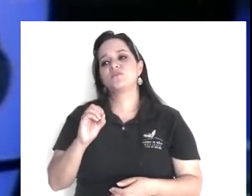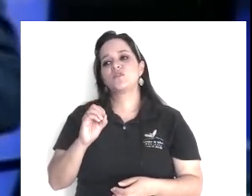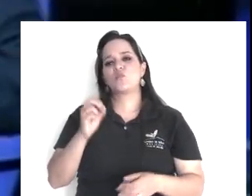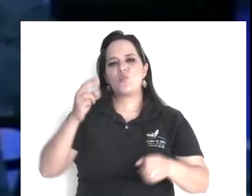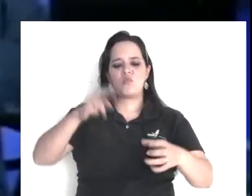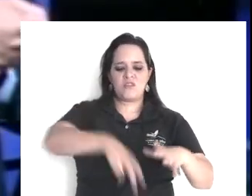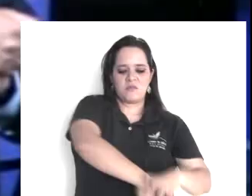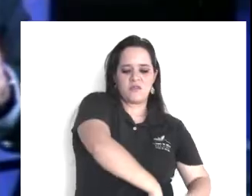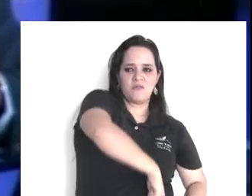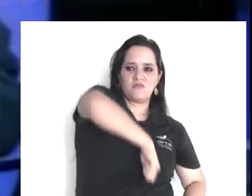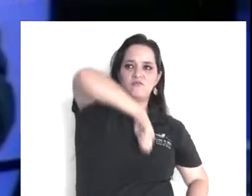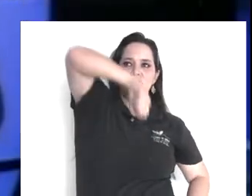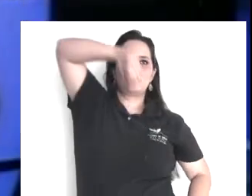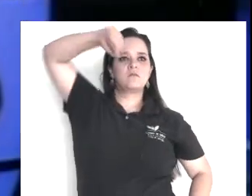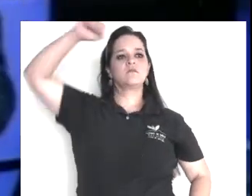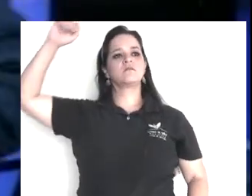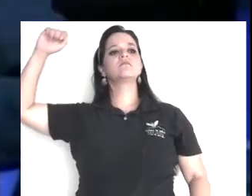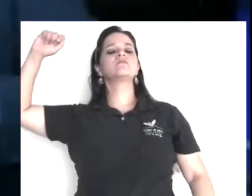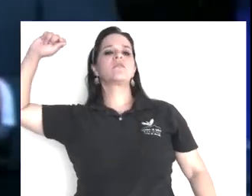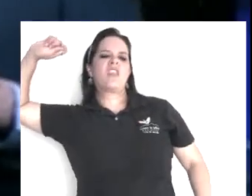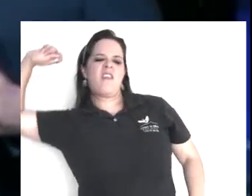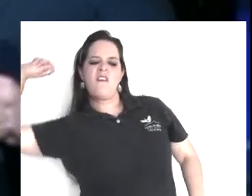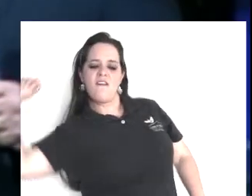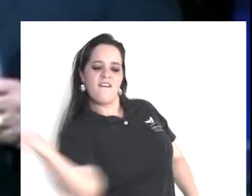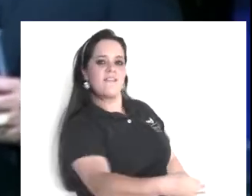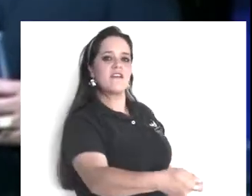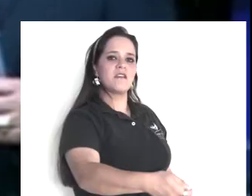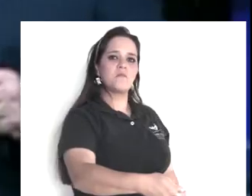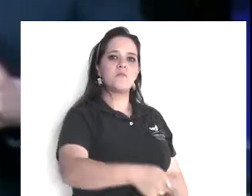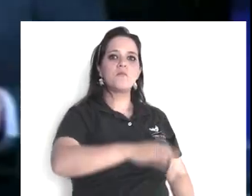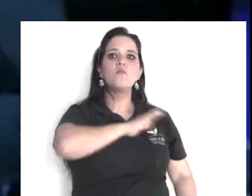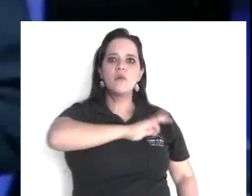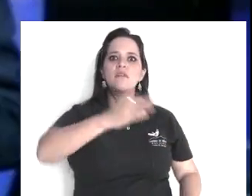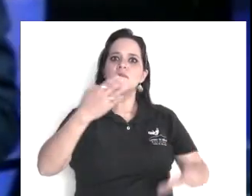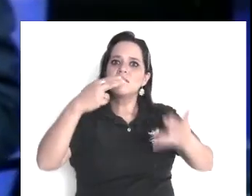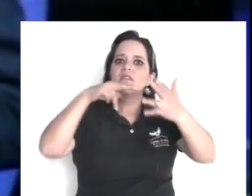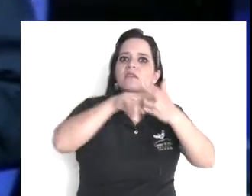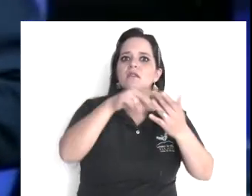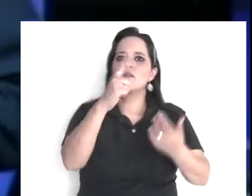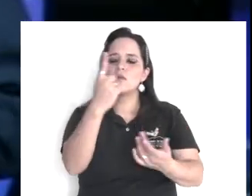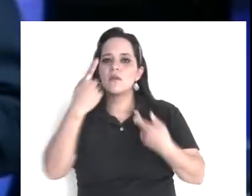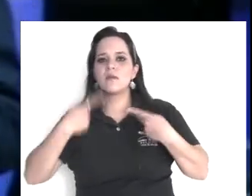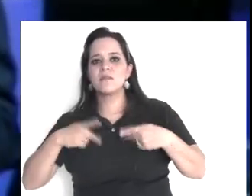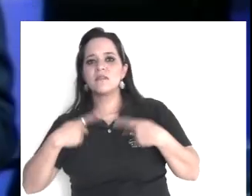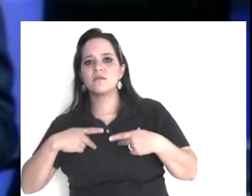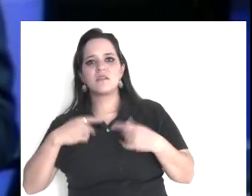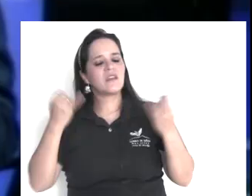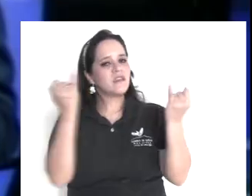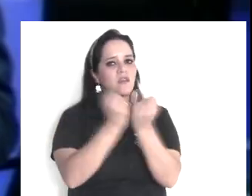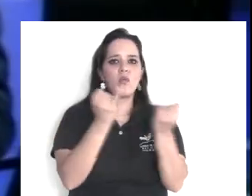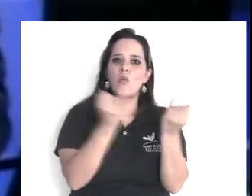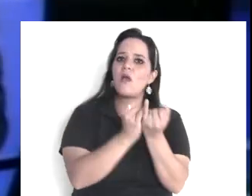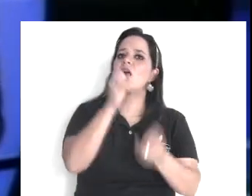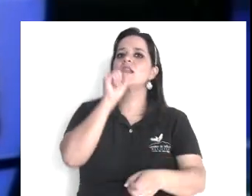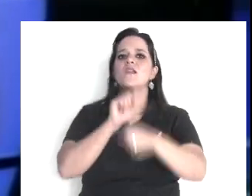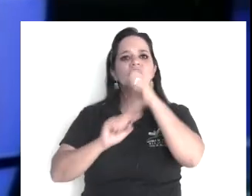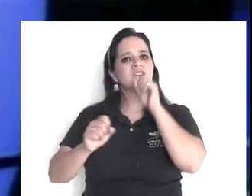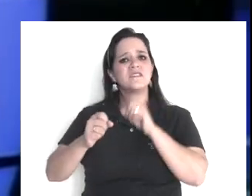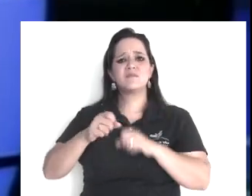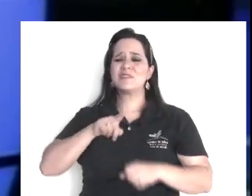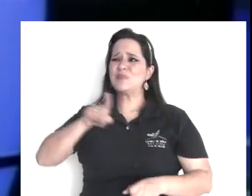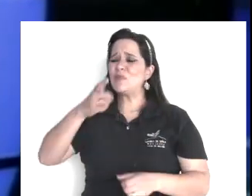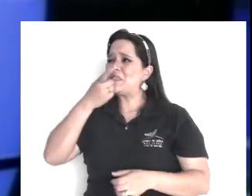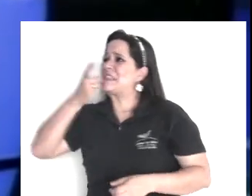tú, un golpe de espada, pues, le vuelas la cabeza a alguien, pero, pero en determinado momento, tú,